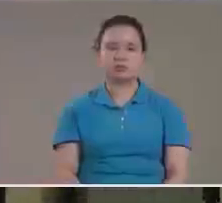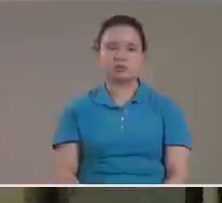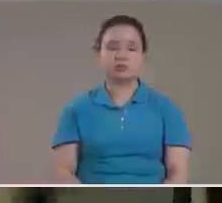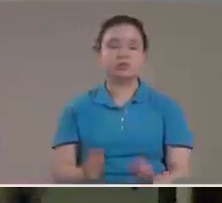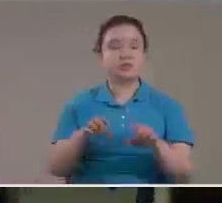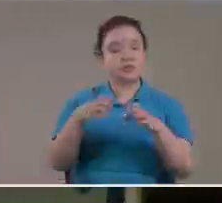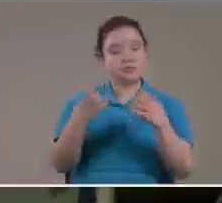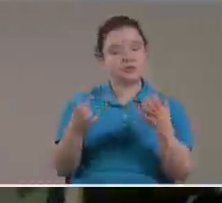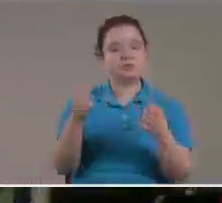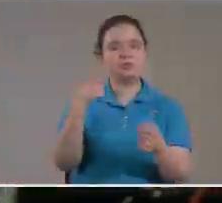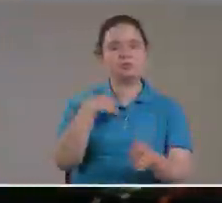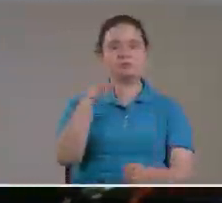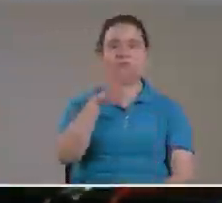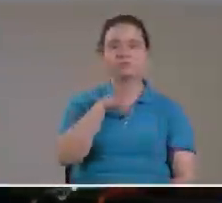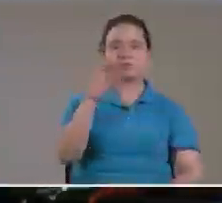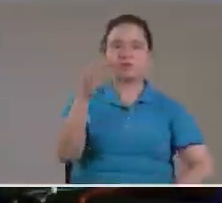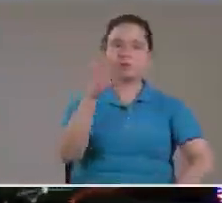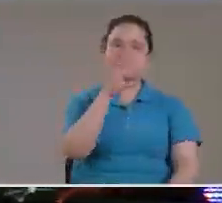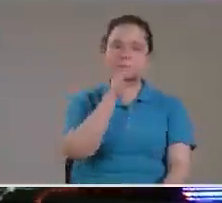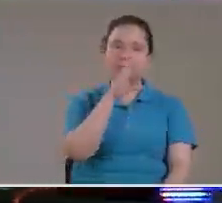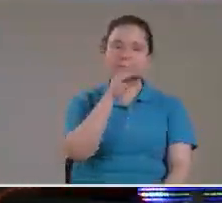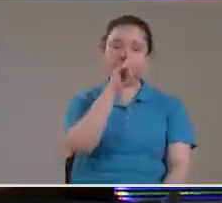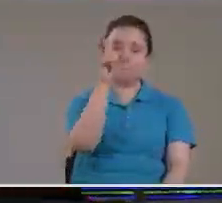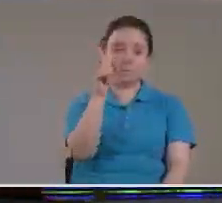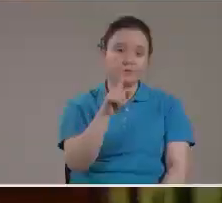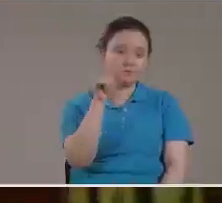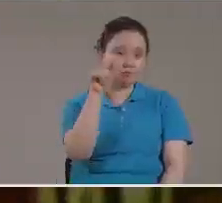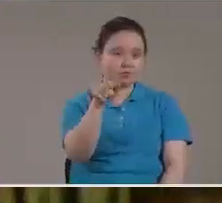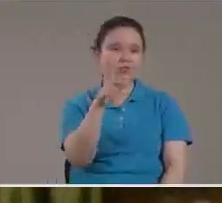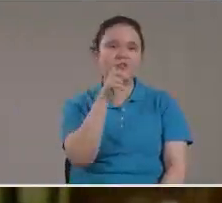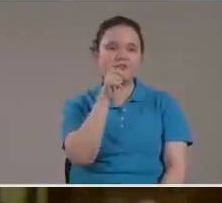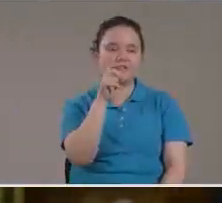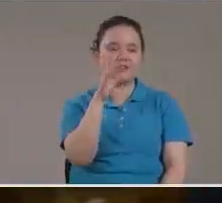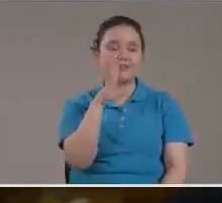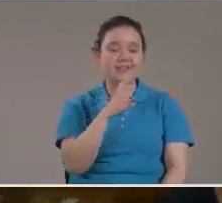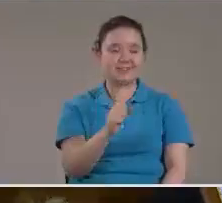Entonces ahora Yo tendría que preguntarle A usted Usted quien es